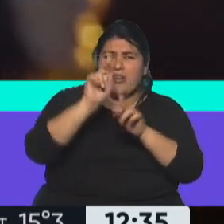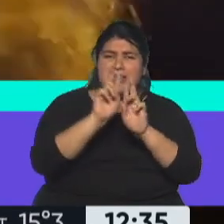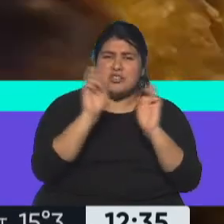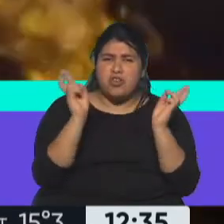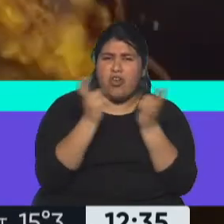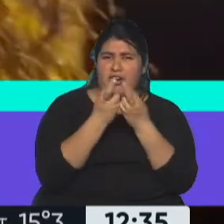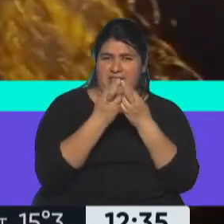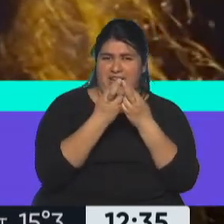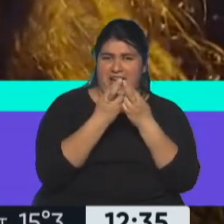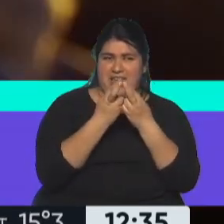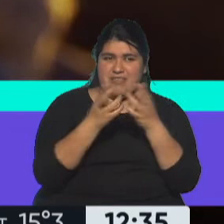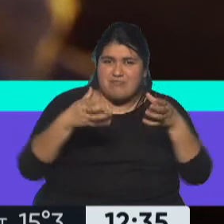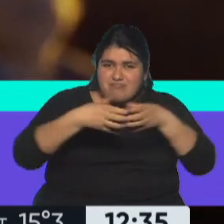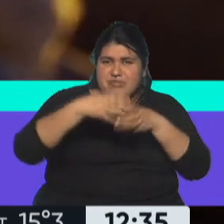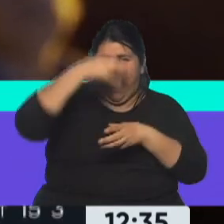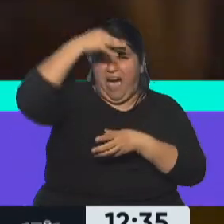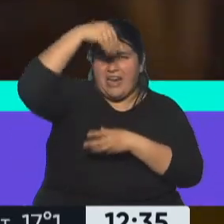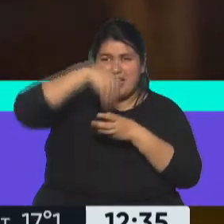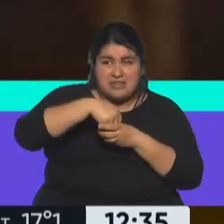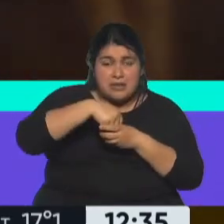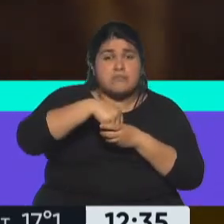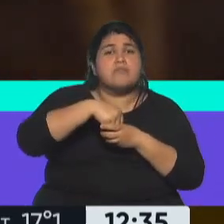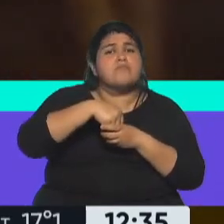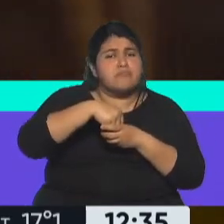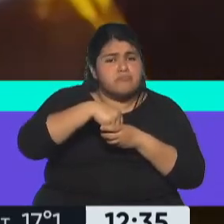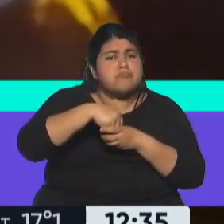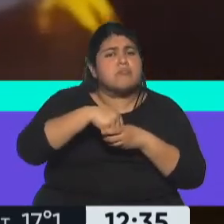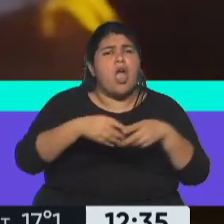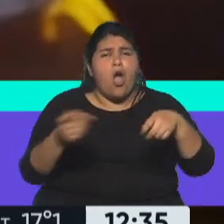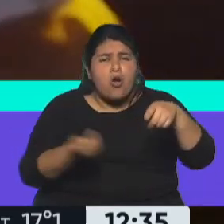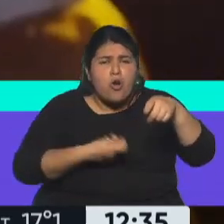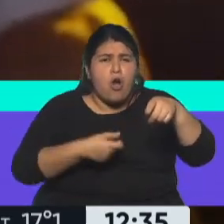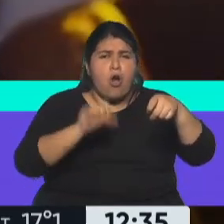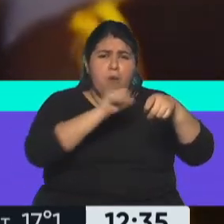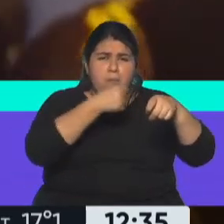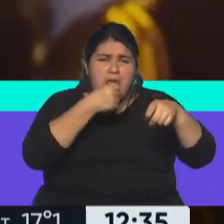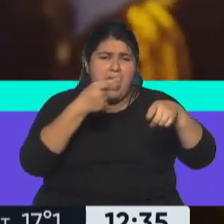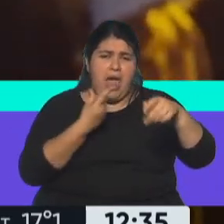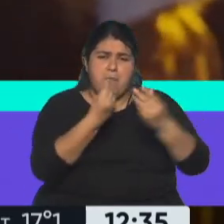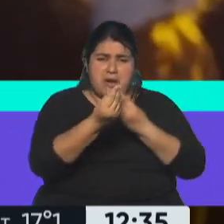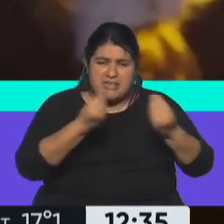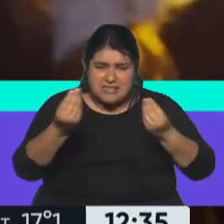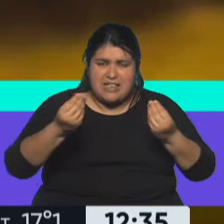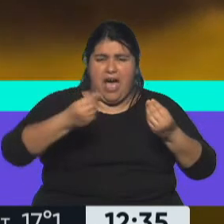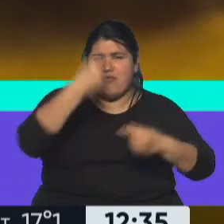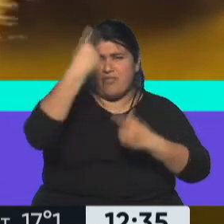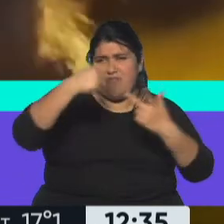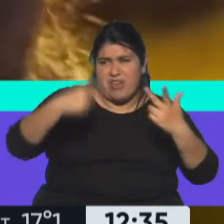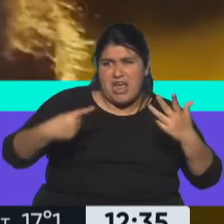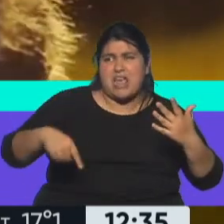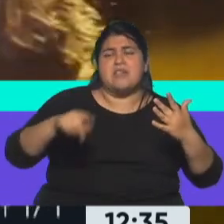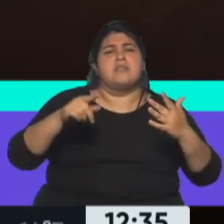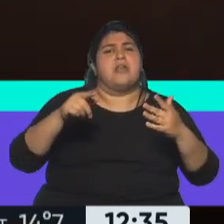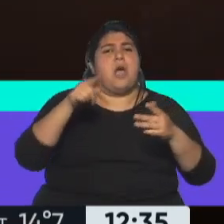artística, así que podemos nombrarlo de alguna manera, muchas copleras participando, también ahí la vemos a Noelia Cincunas, gente